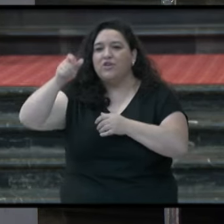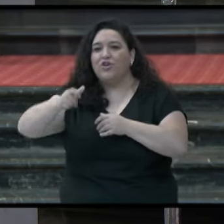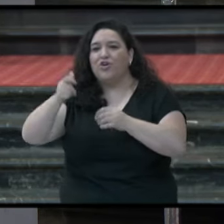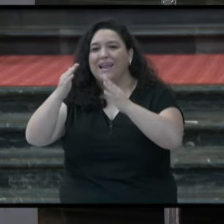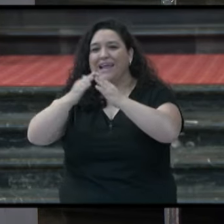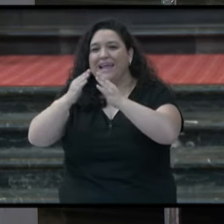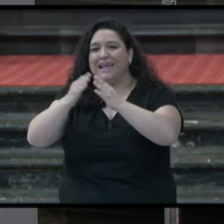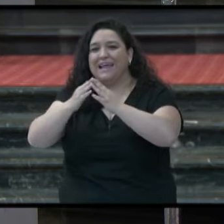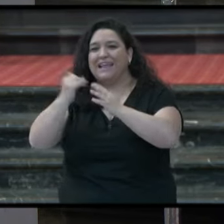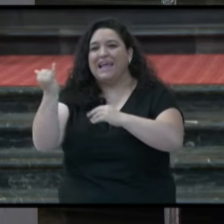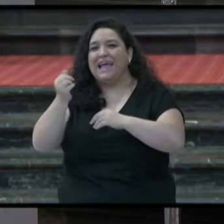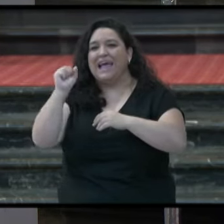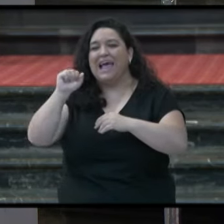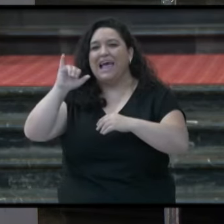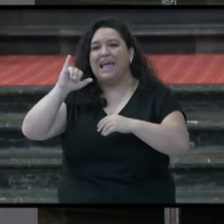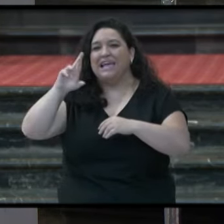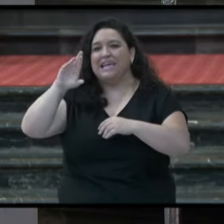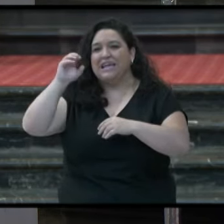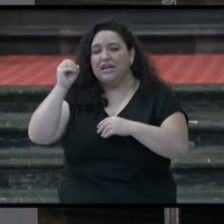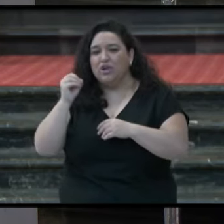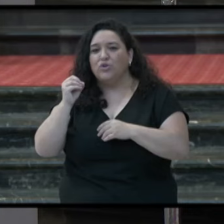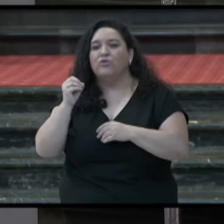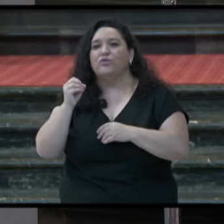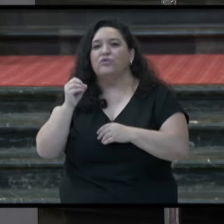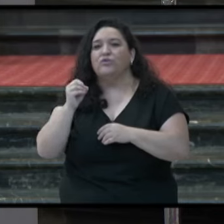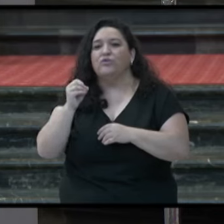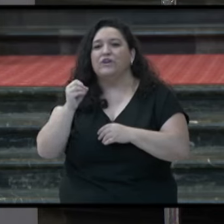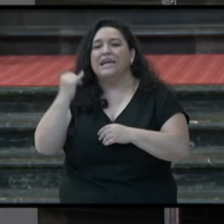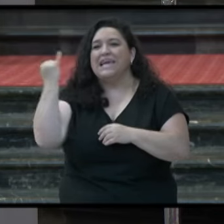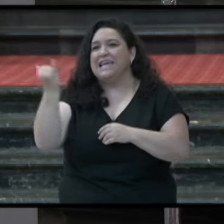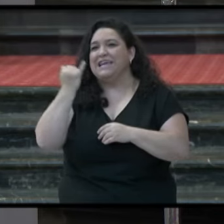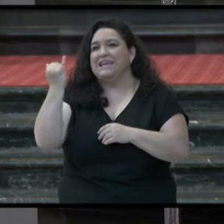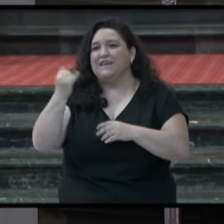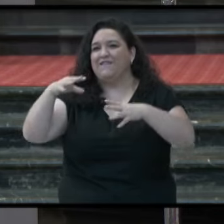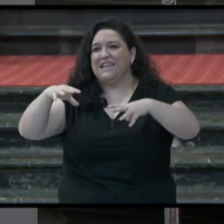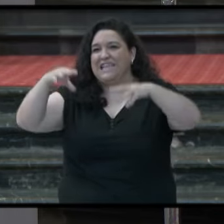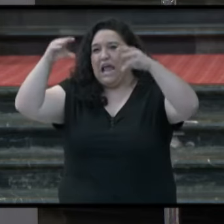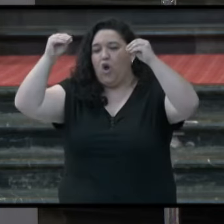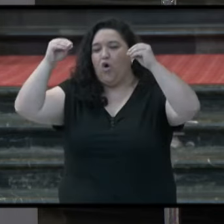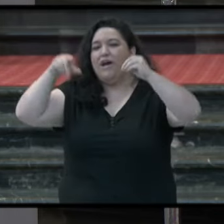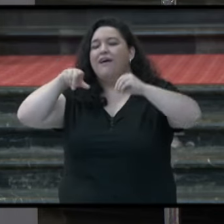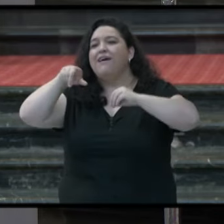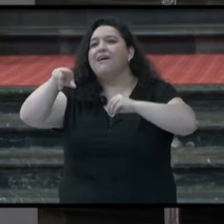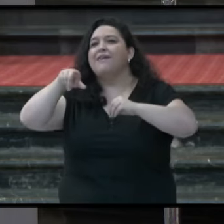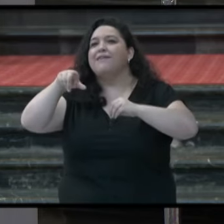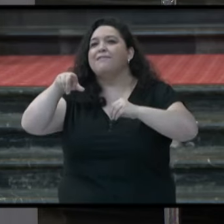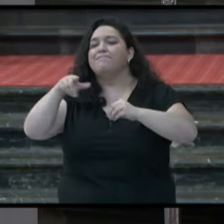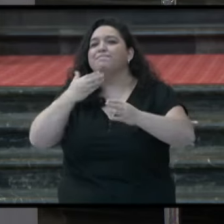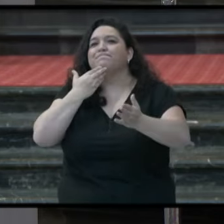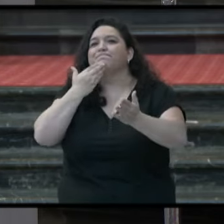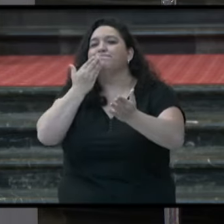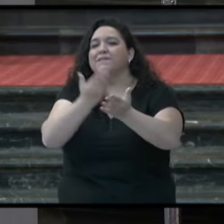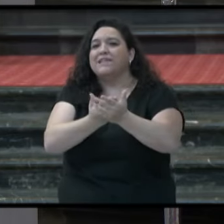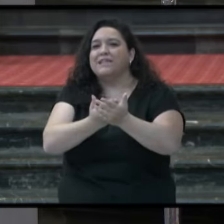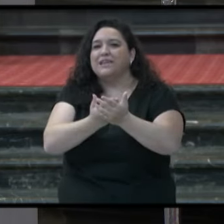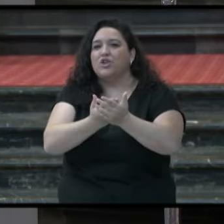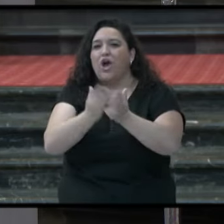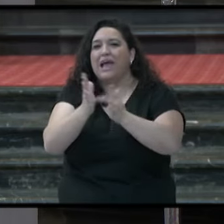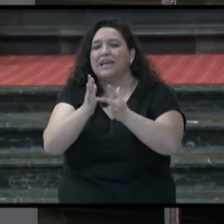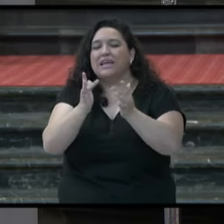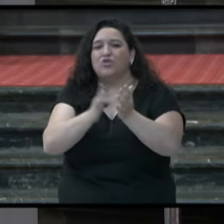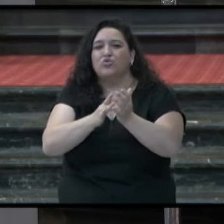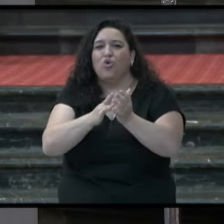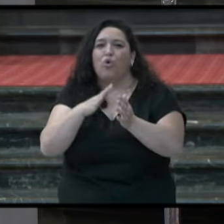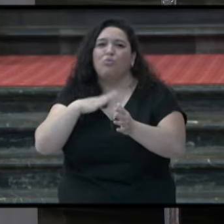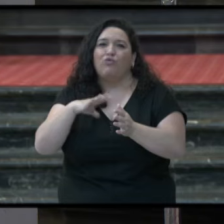Jairo, o el jefe de la sinagoga, mejor, había pedido que curara